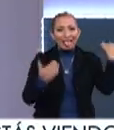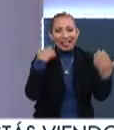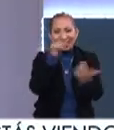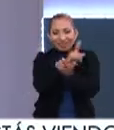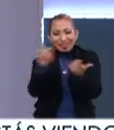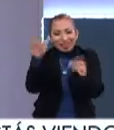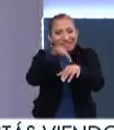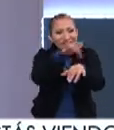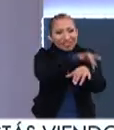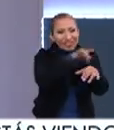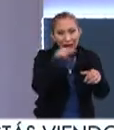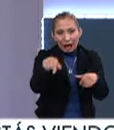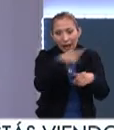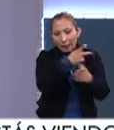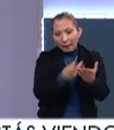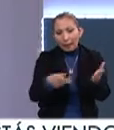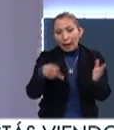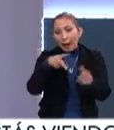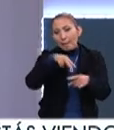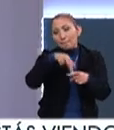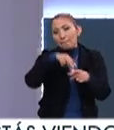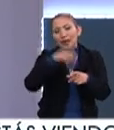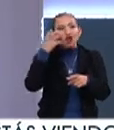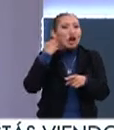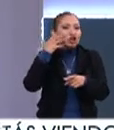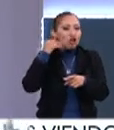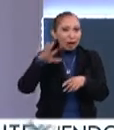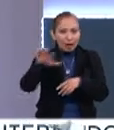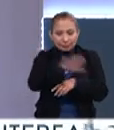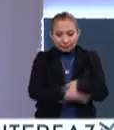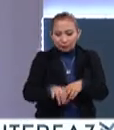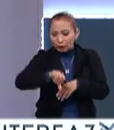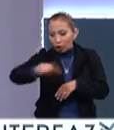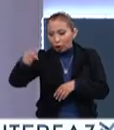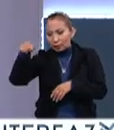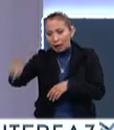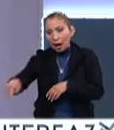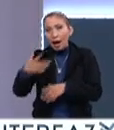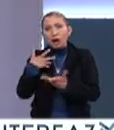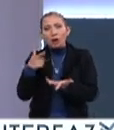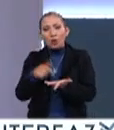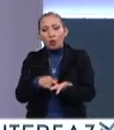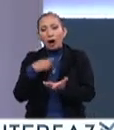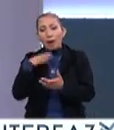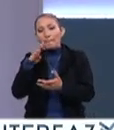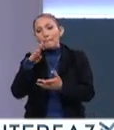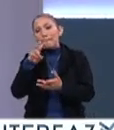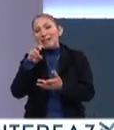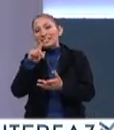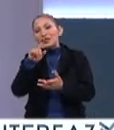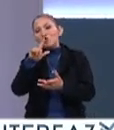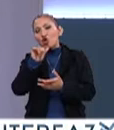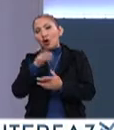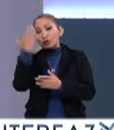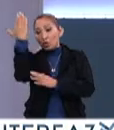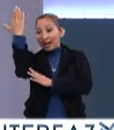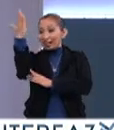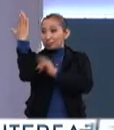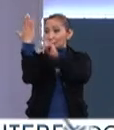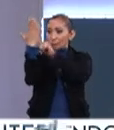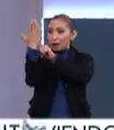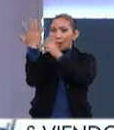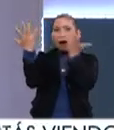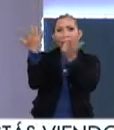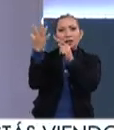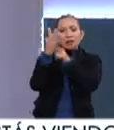interactiva que va a estar en el Patio de los Leones y otra también que va a estar en el vestíbulo principal, que es un espejo que